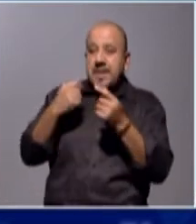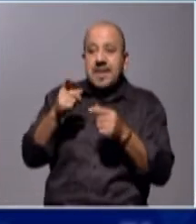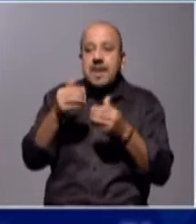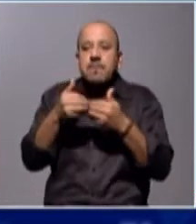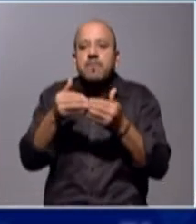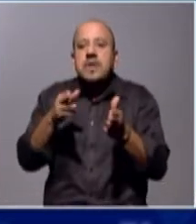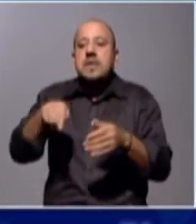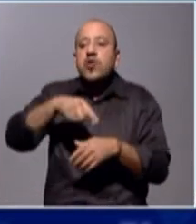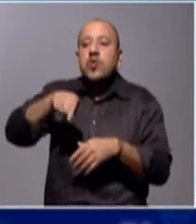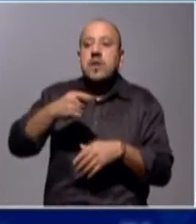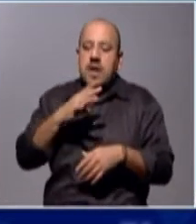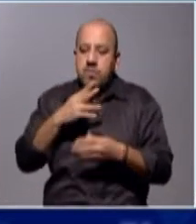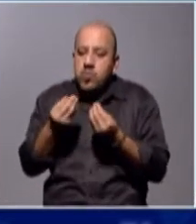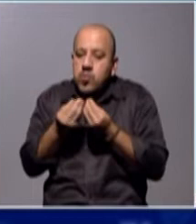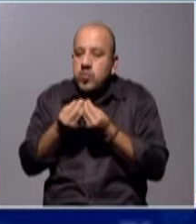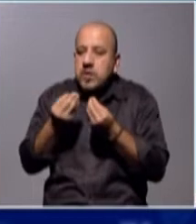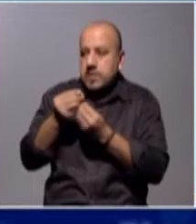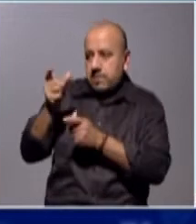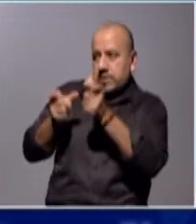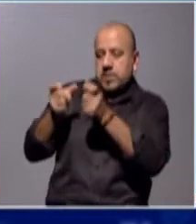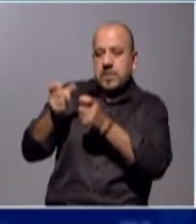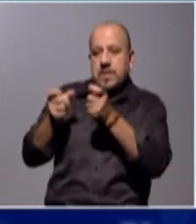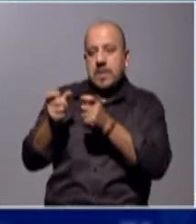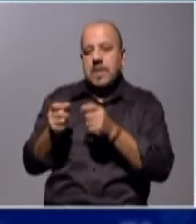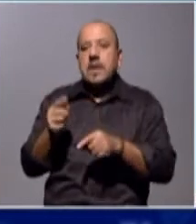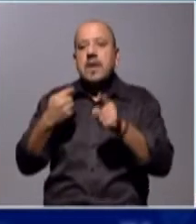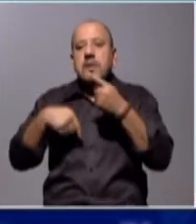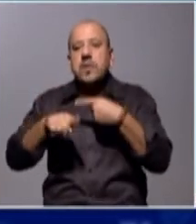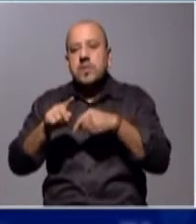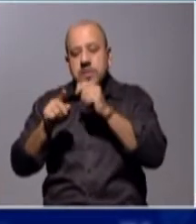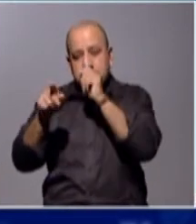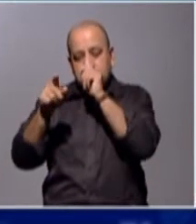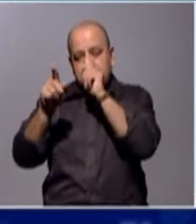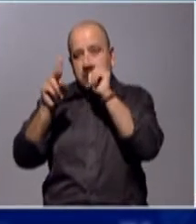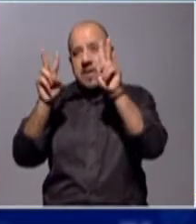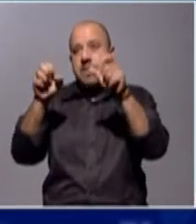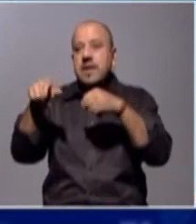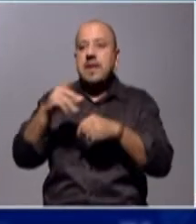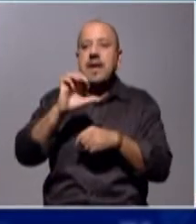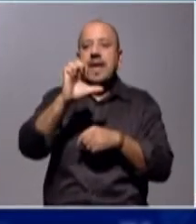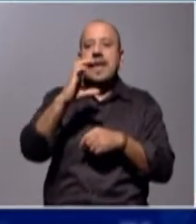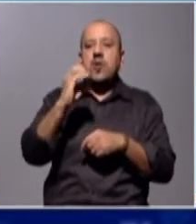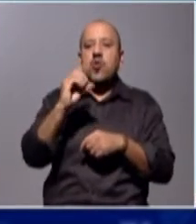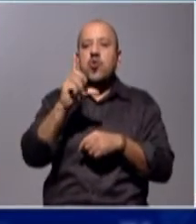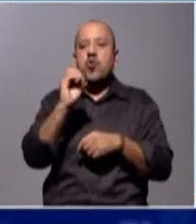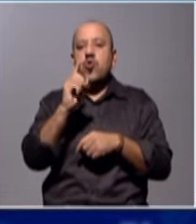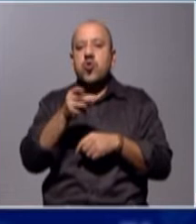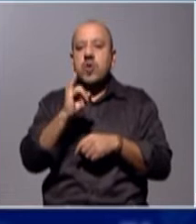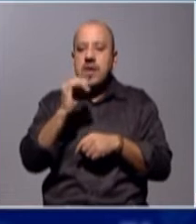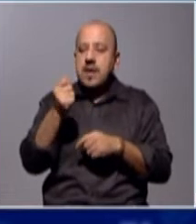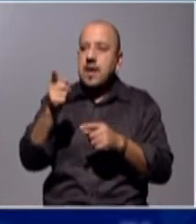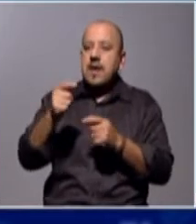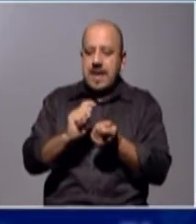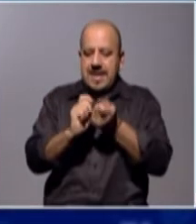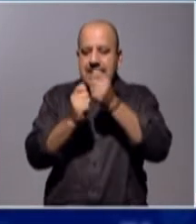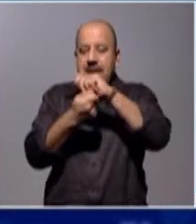de las personas y con todos los deterioros ecológicos que se han hecho, con el cambio climático y